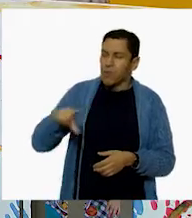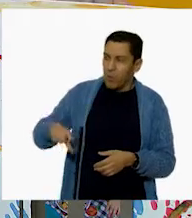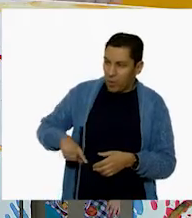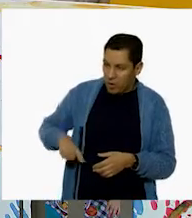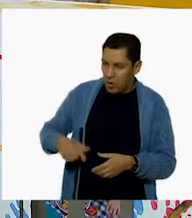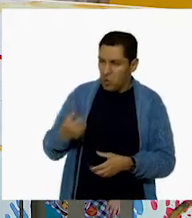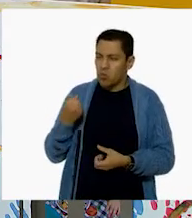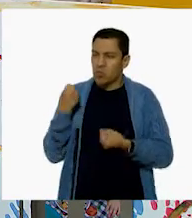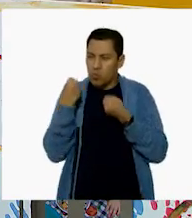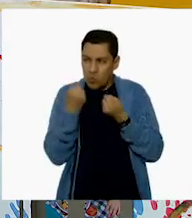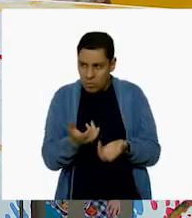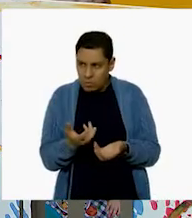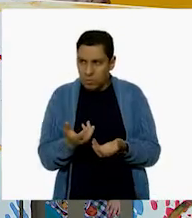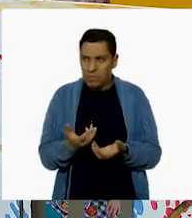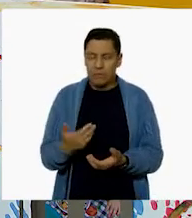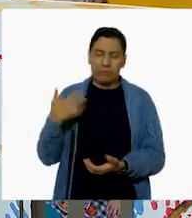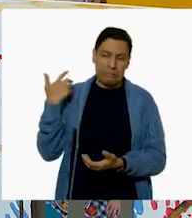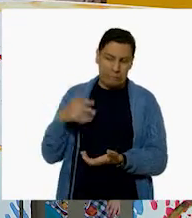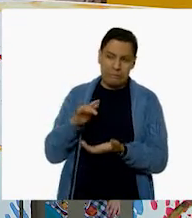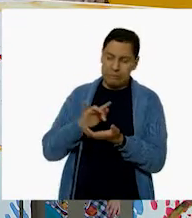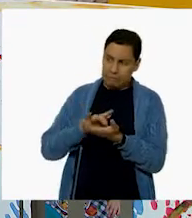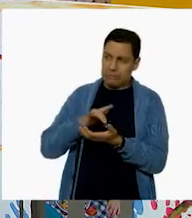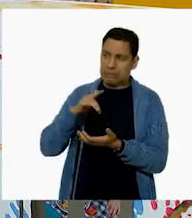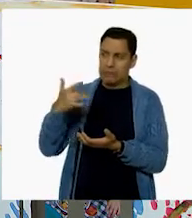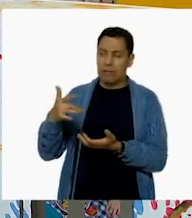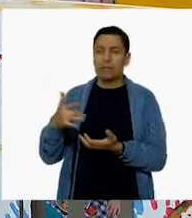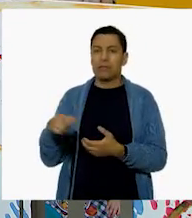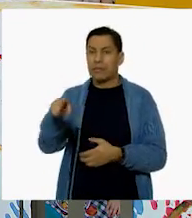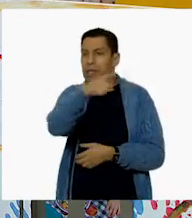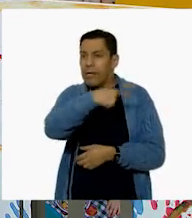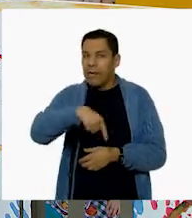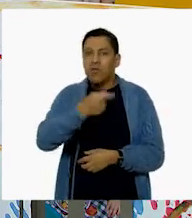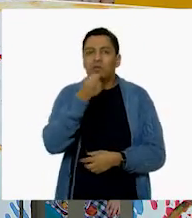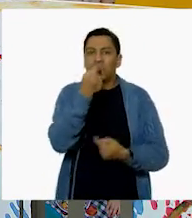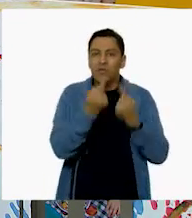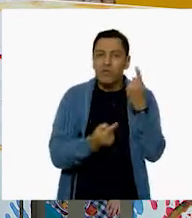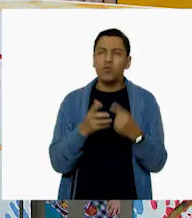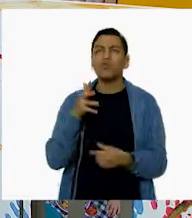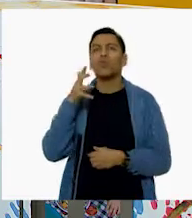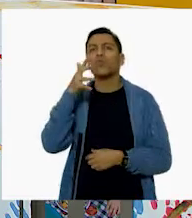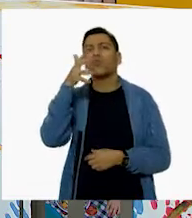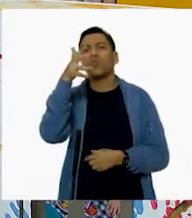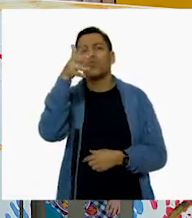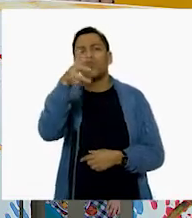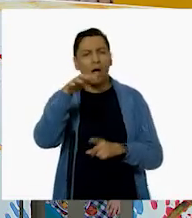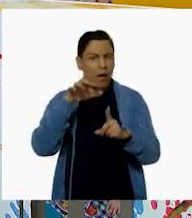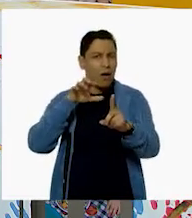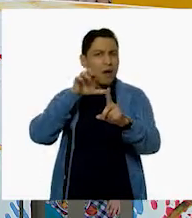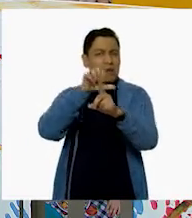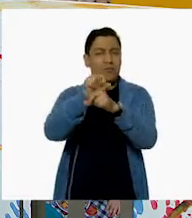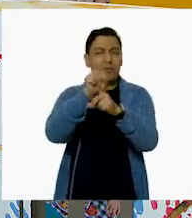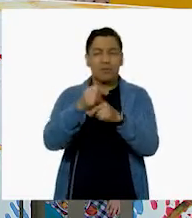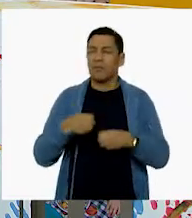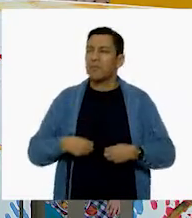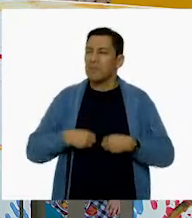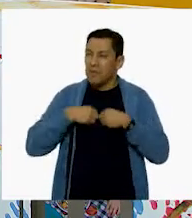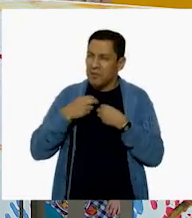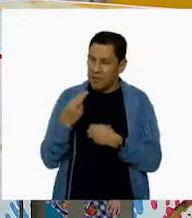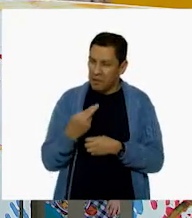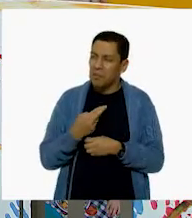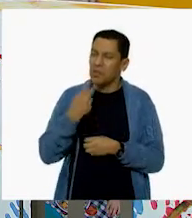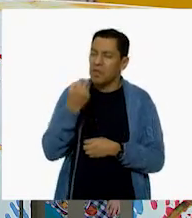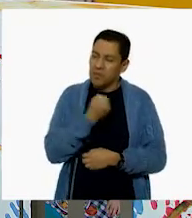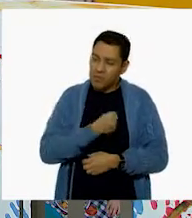trabajas, yo creo que impacta de una manera favorable, porque así ellos pueden llevar su vida de una mejor manera y, como tú dijiste,